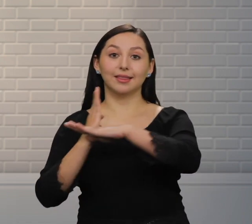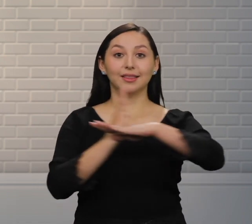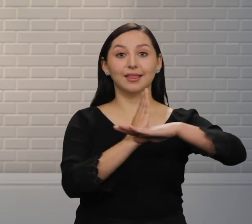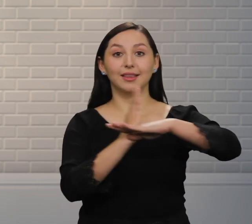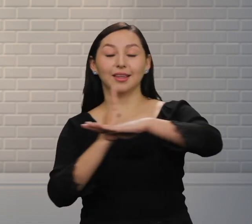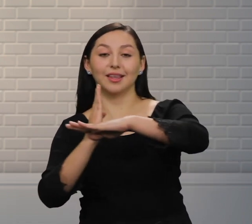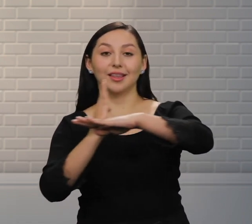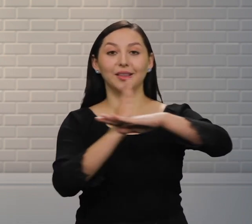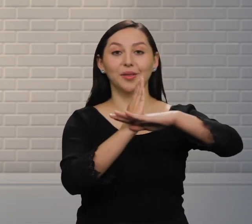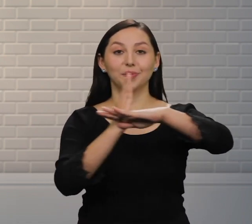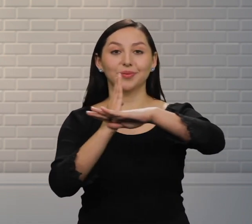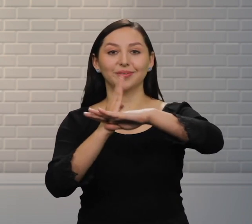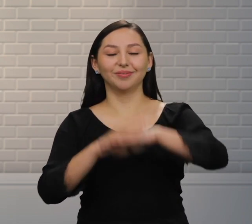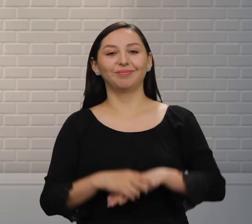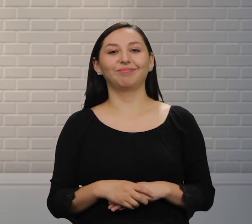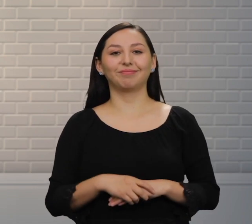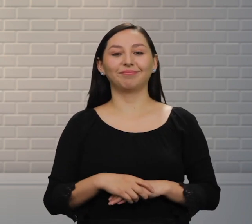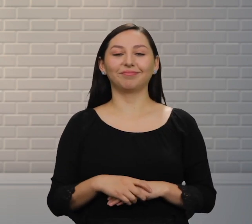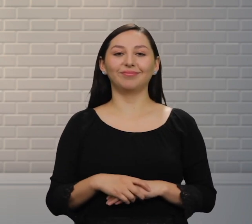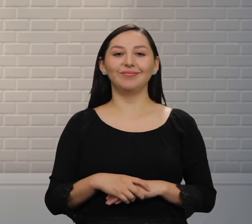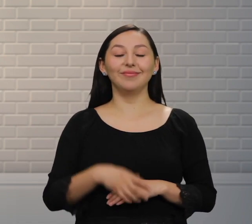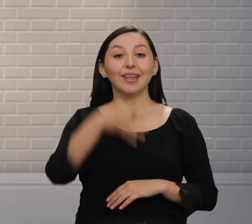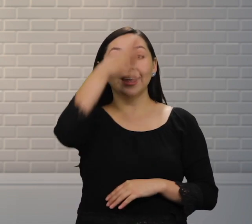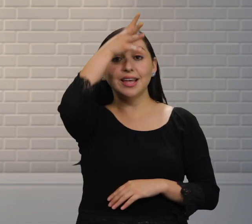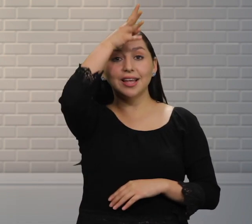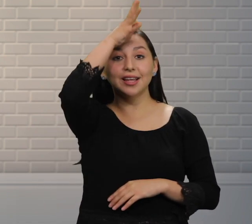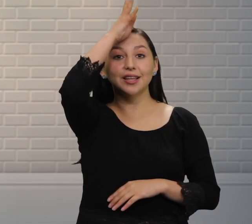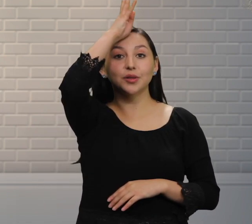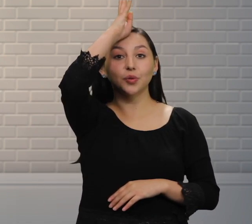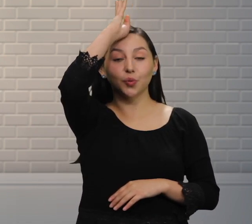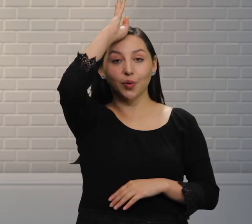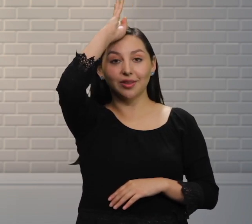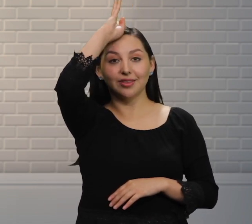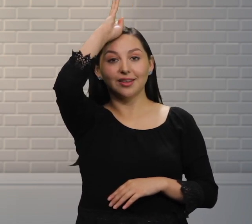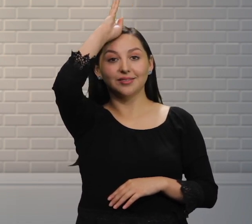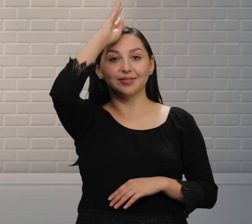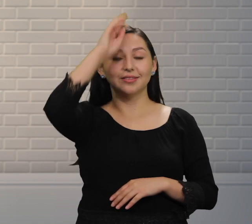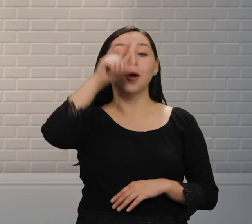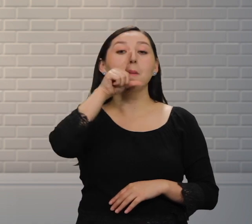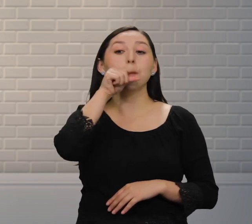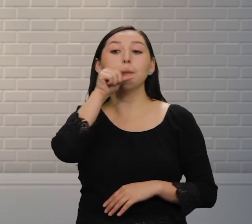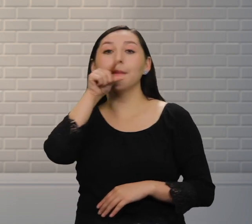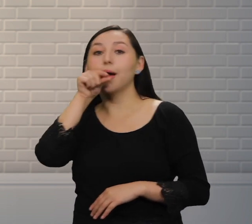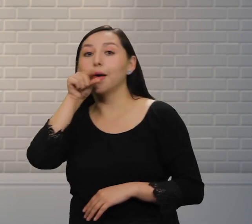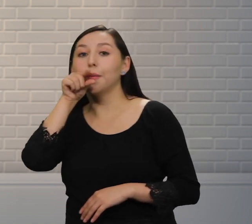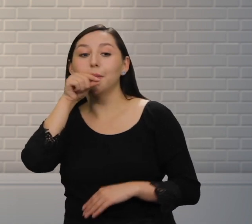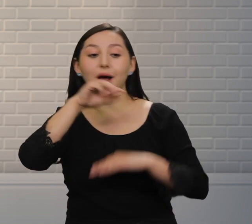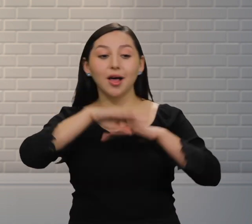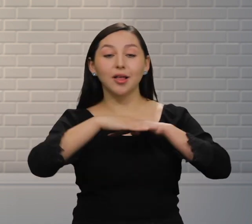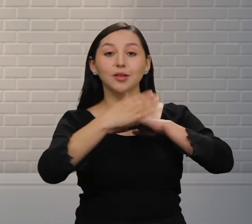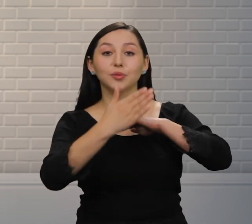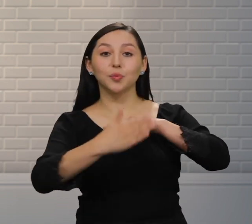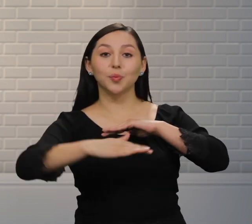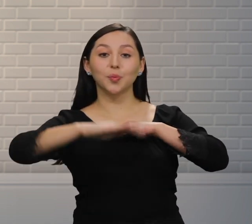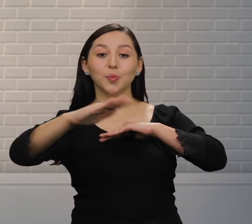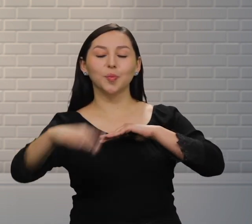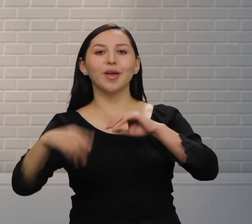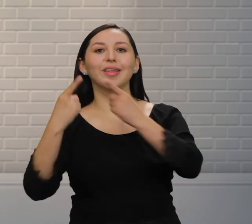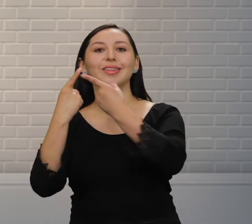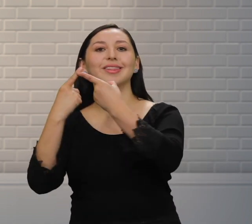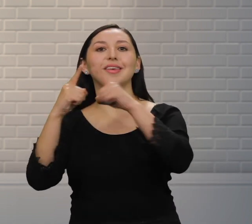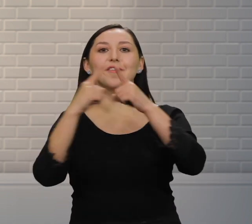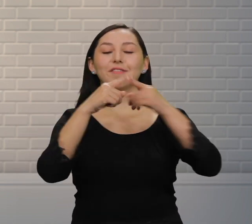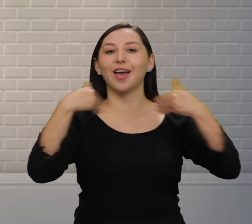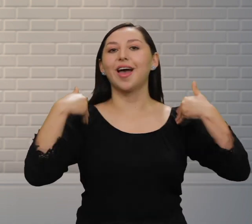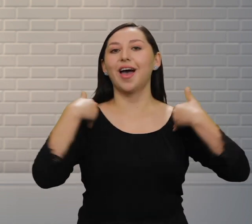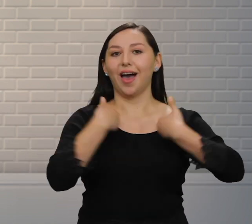martillo Las iguanas Los pinzones de manglar ¡Ah! Entre otros ¡Hay mucha